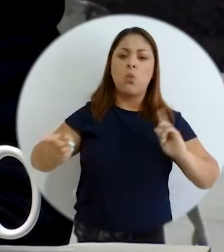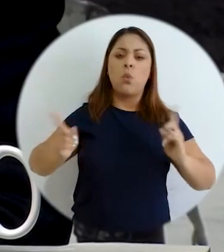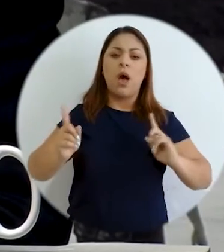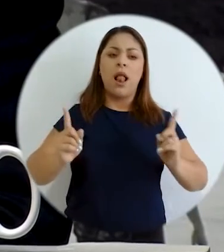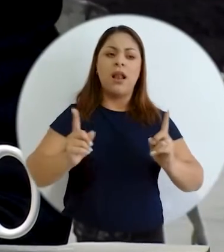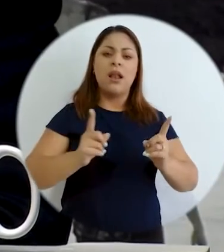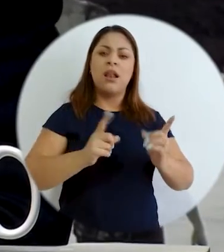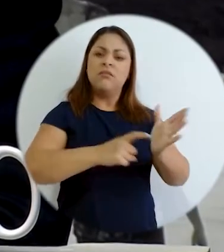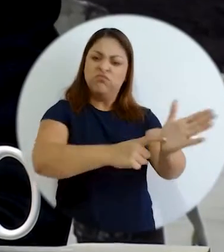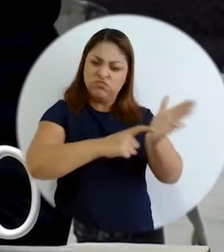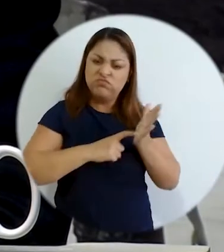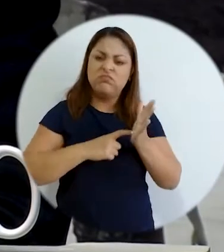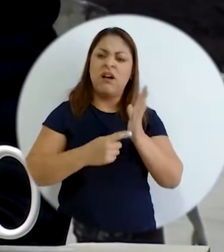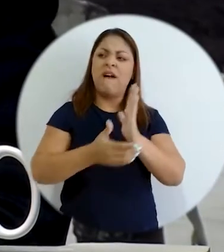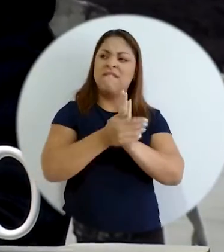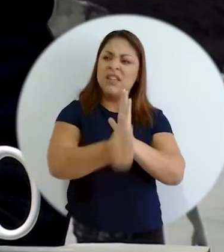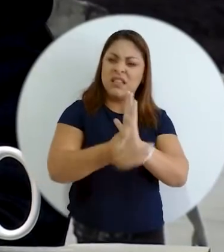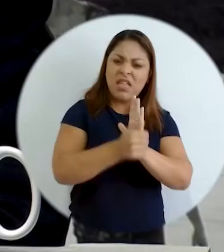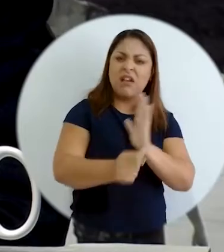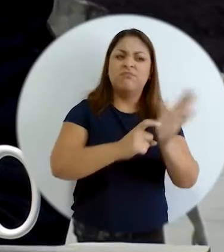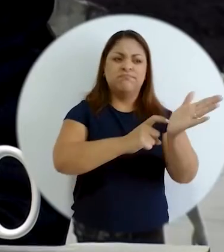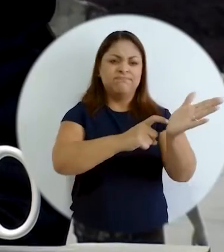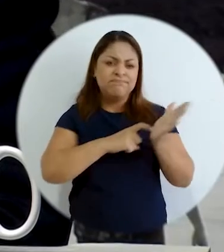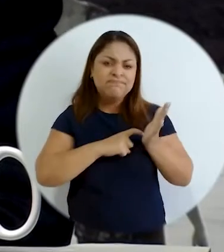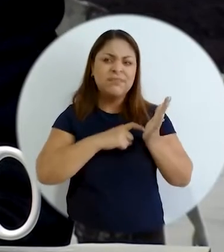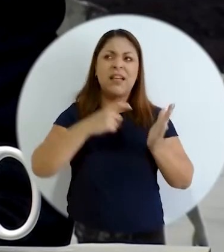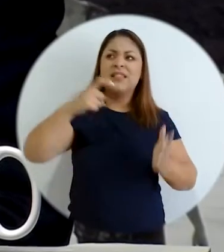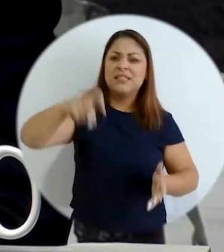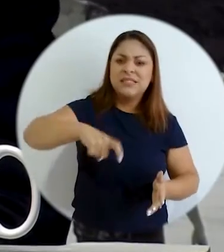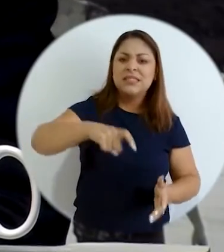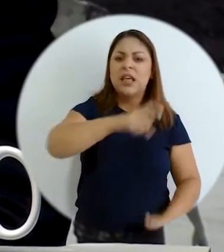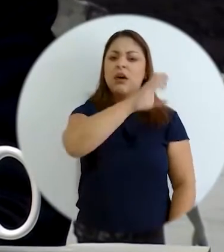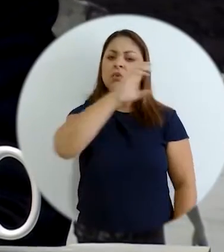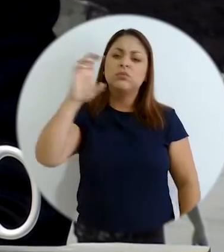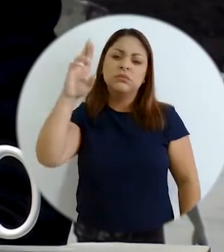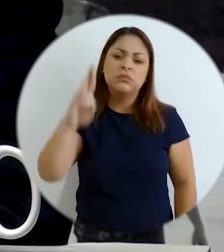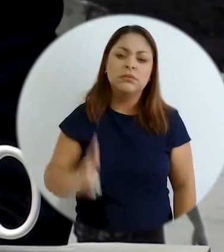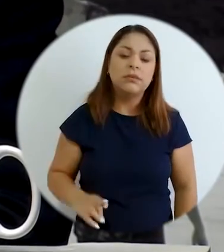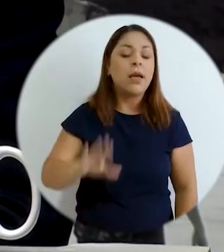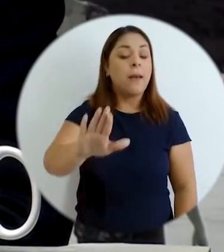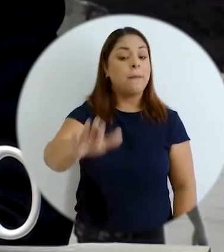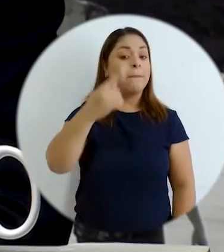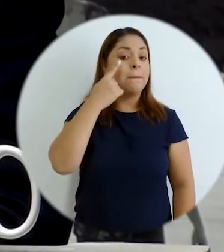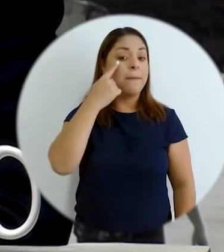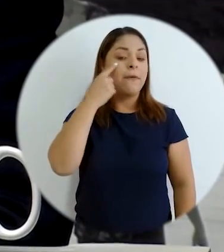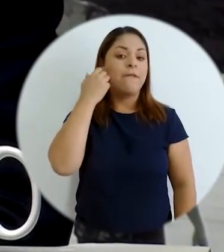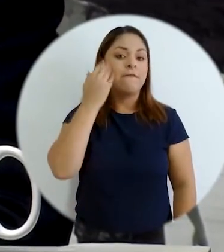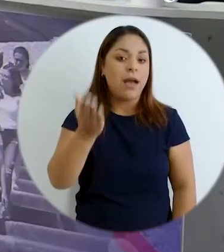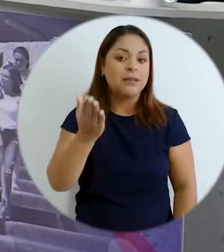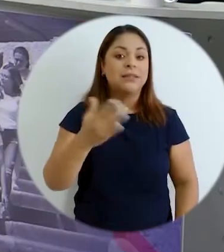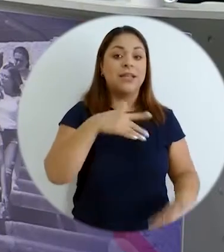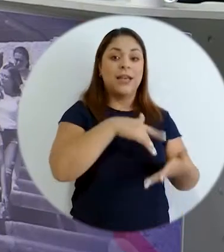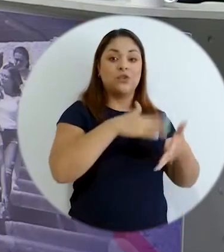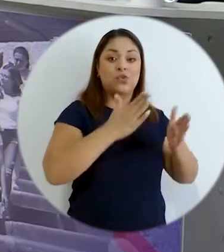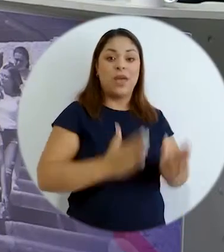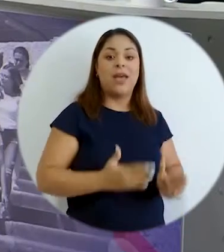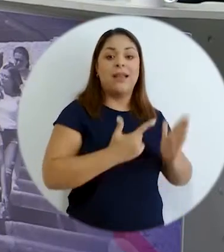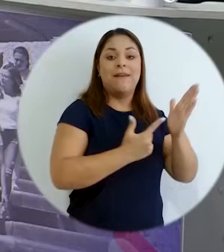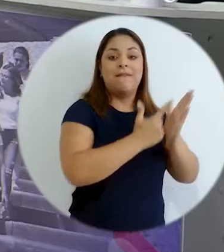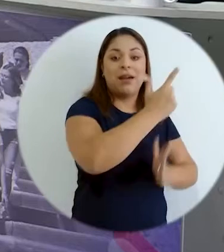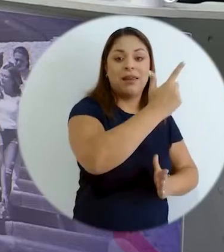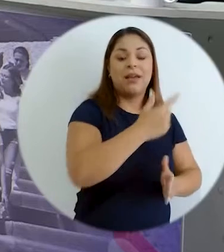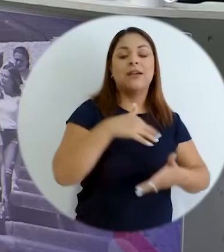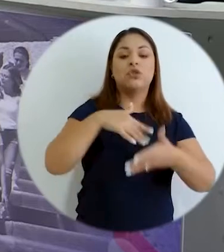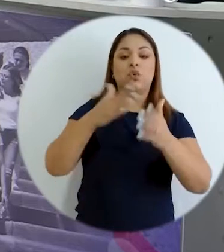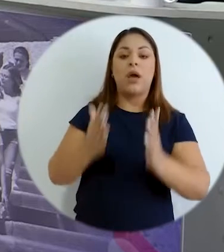las habilidades y destrezas que este recurso humano ocupa entonces vea que fácil los estudiantes de Liberia los estudiantes